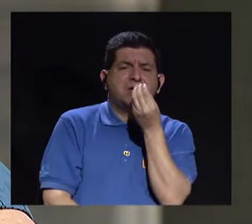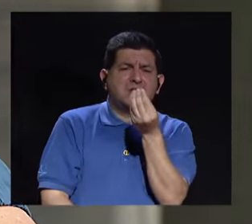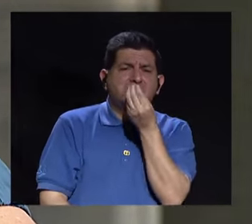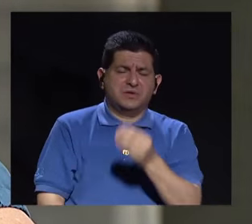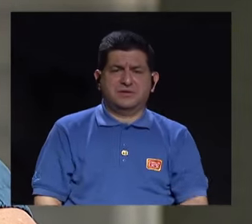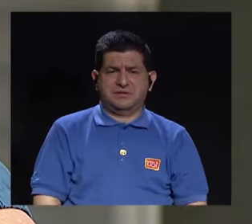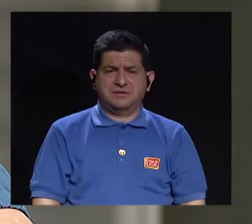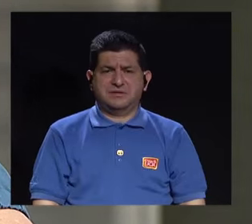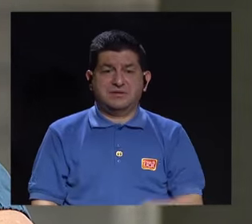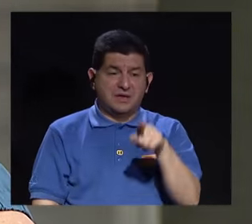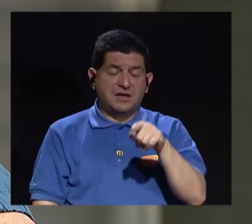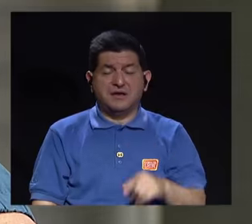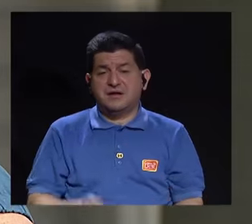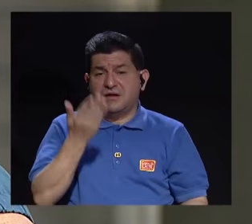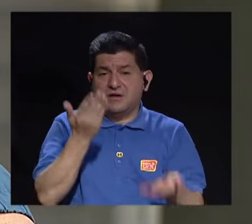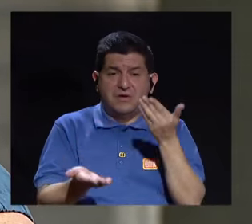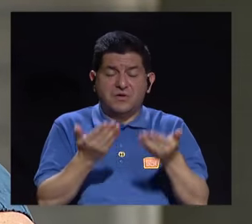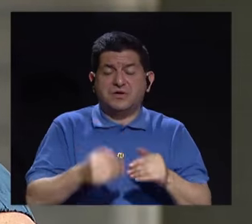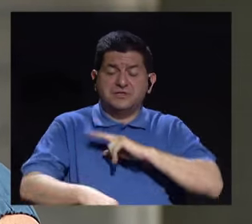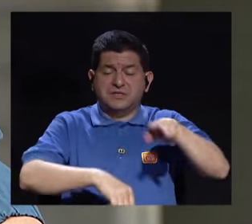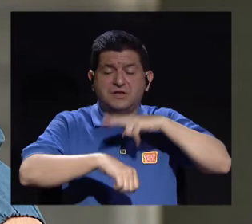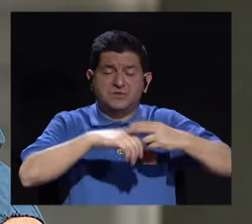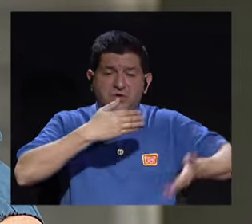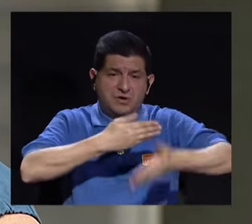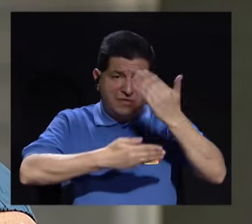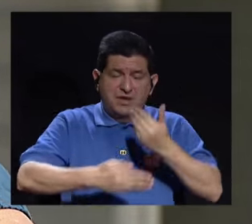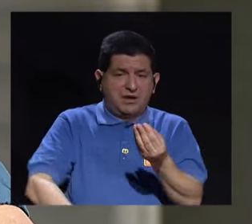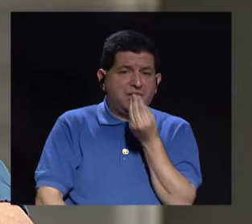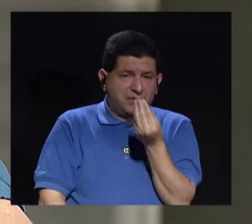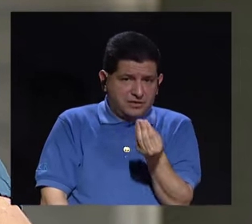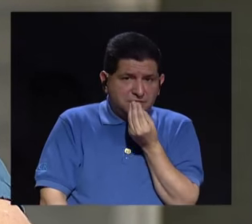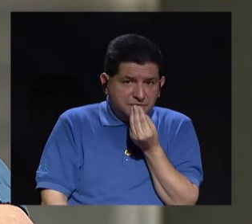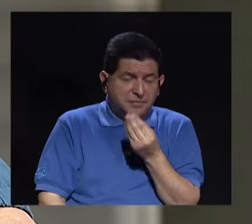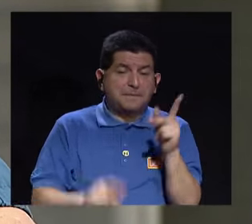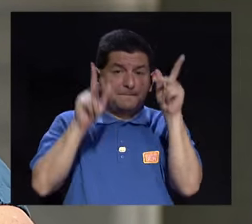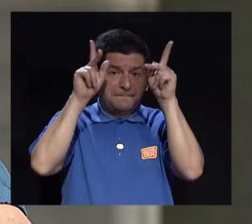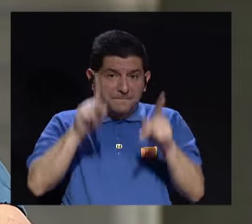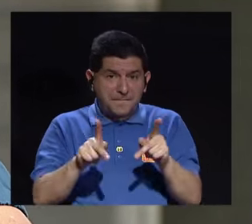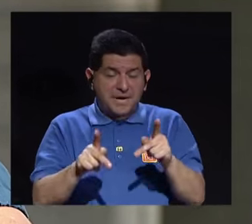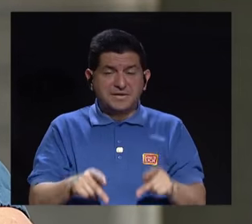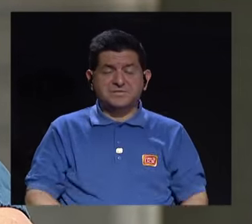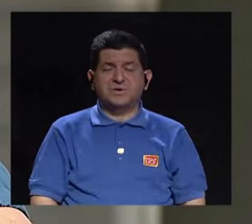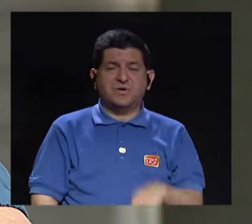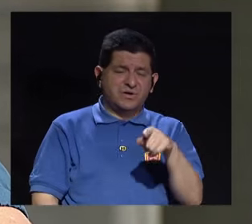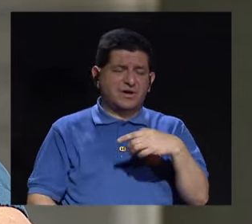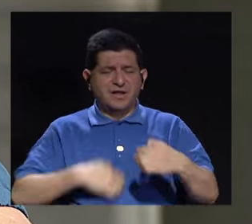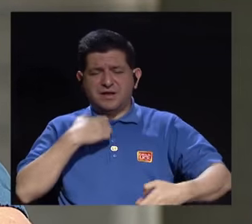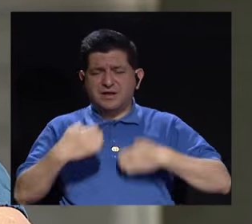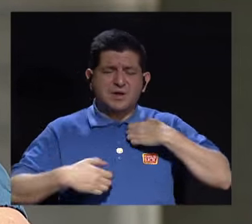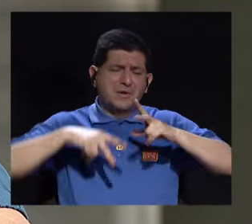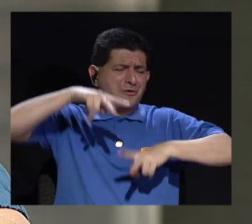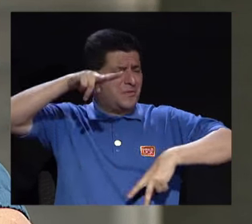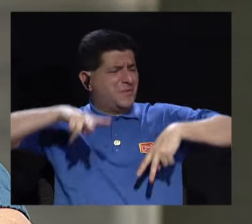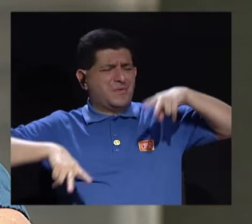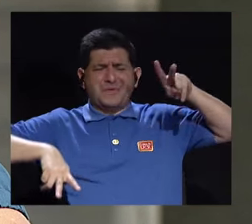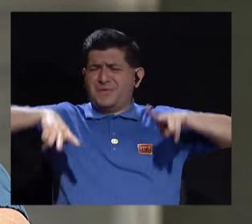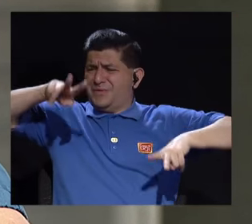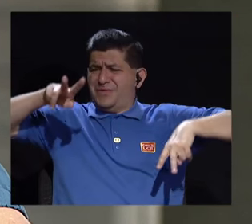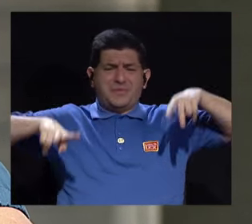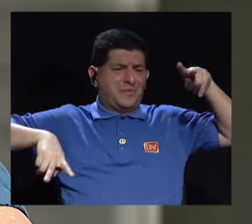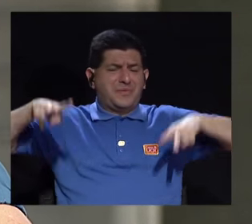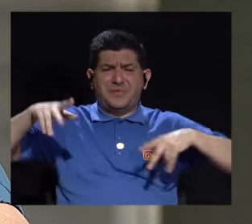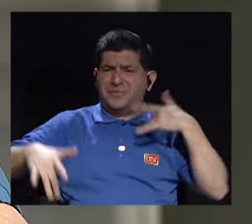las comidas familiares o las que hacía normalmente, una persona que anímicamente tiene muchas oscilaciones,